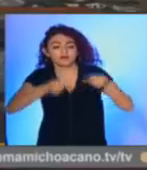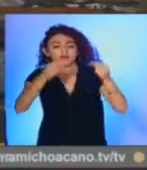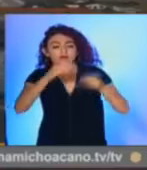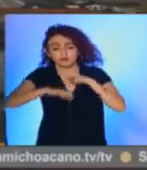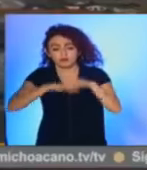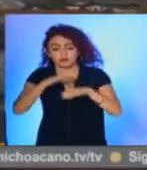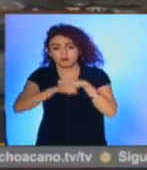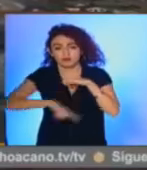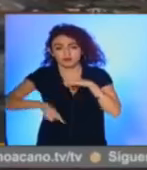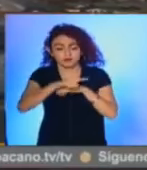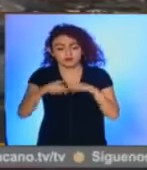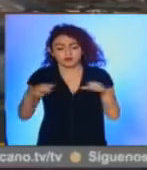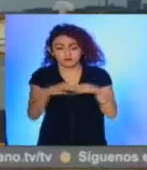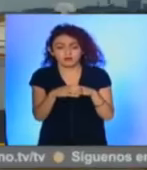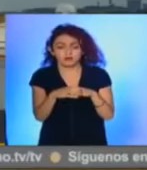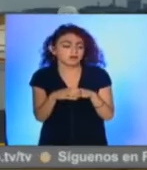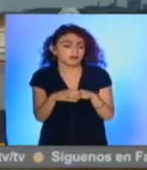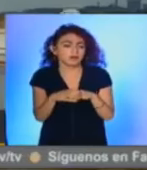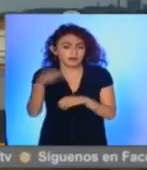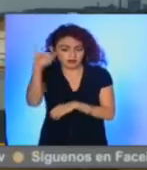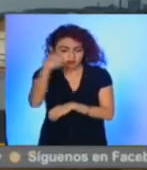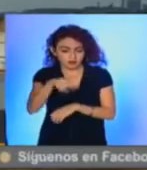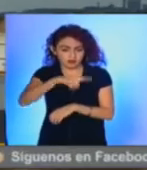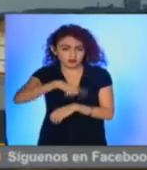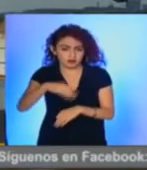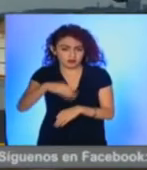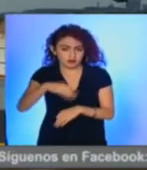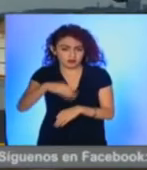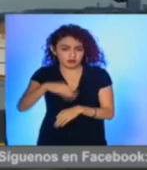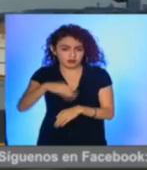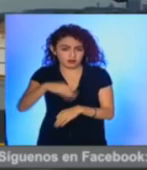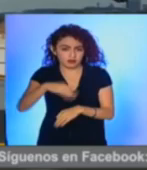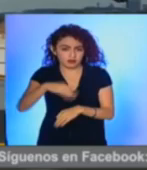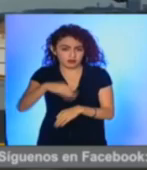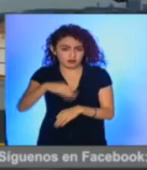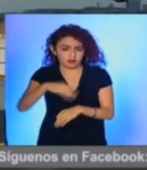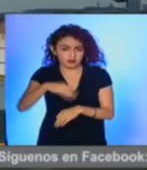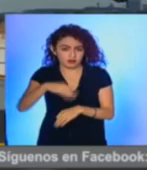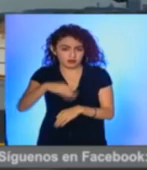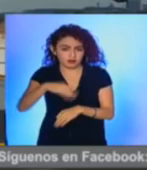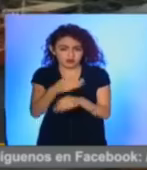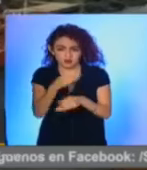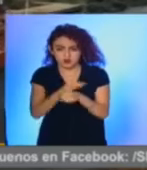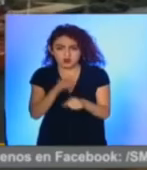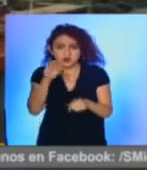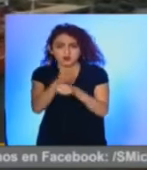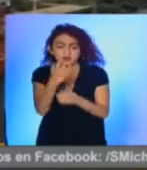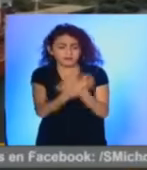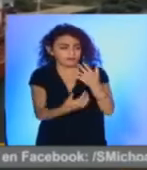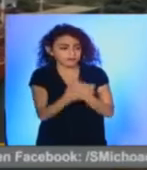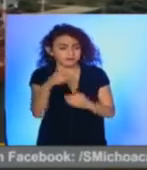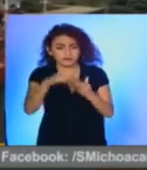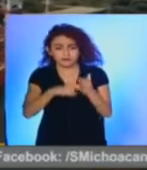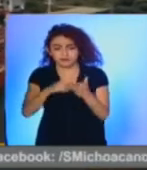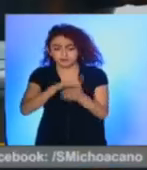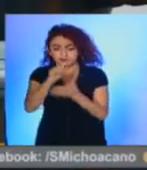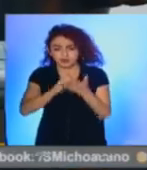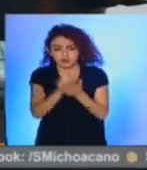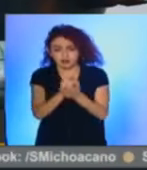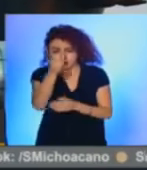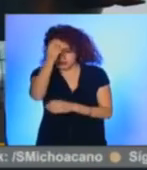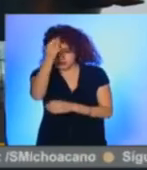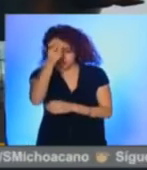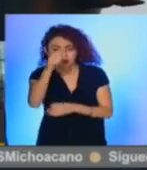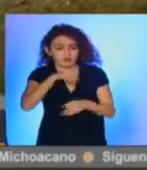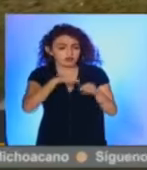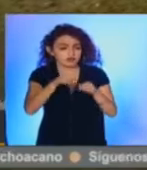empresas de esos organismos empresariales y patronales están a favor de las propiedades prácticas legales en la creación de empleos